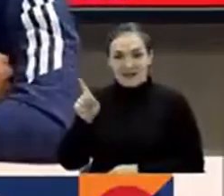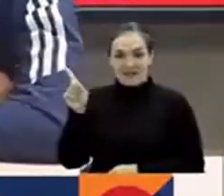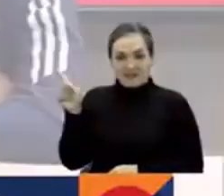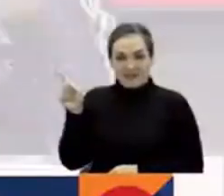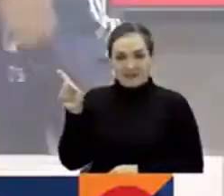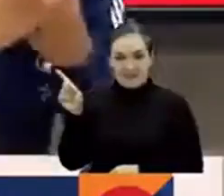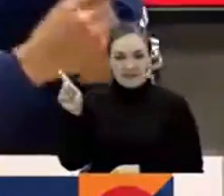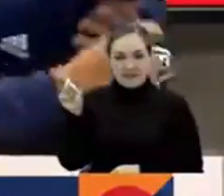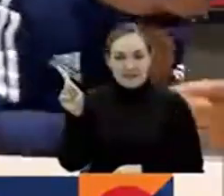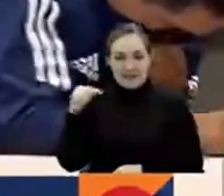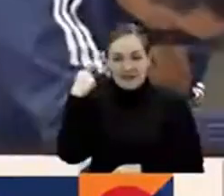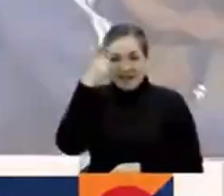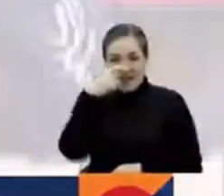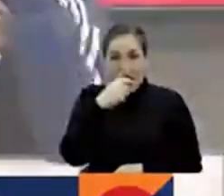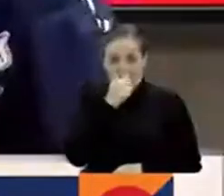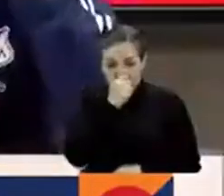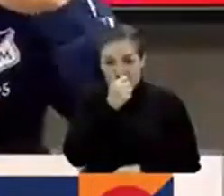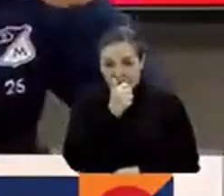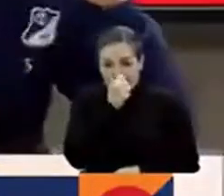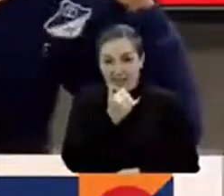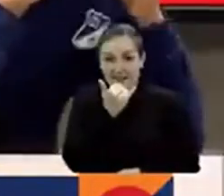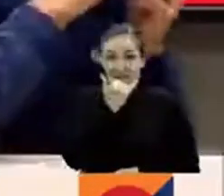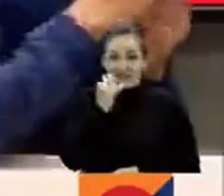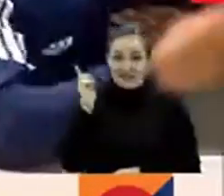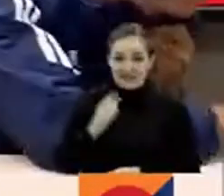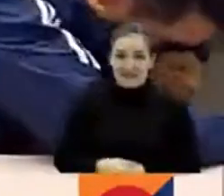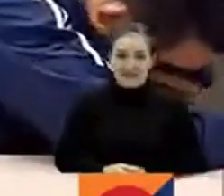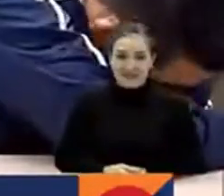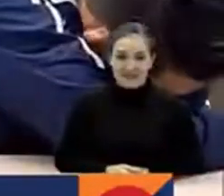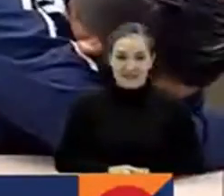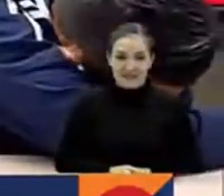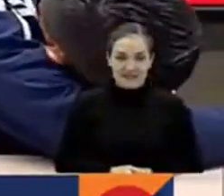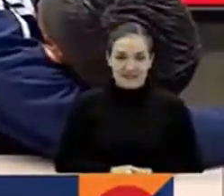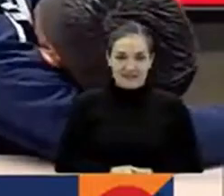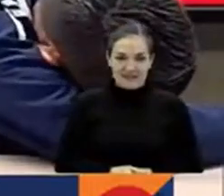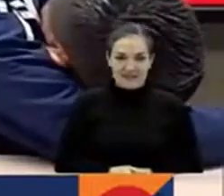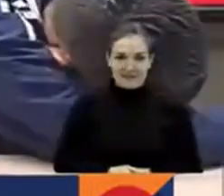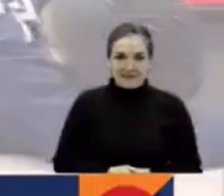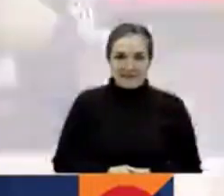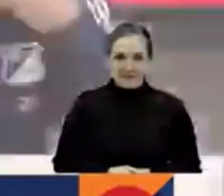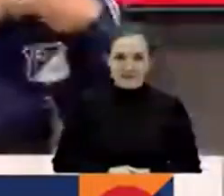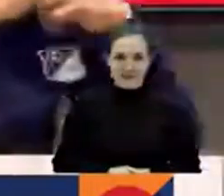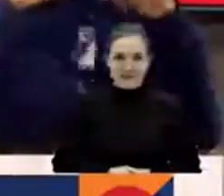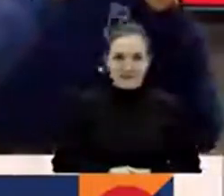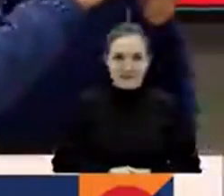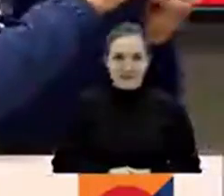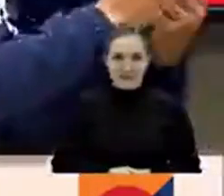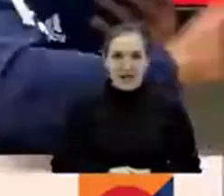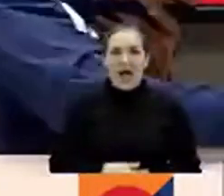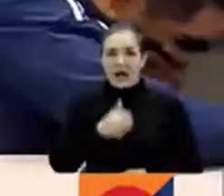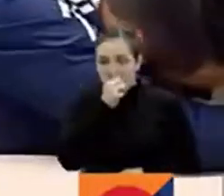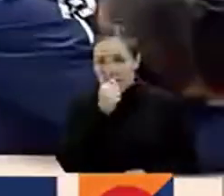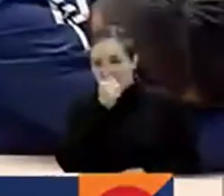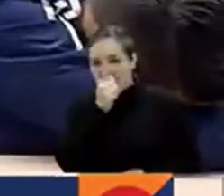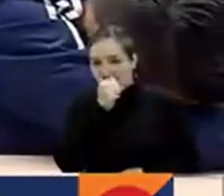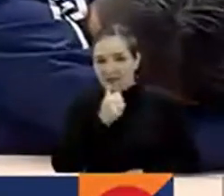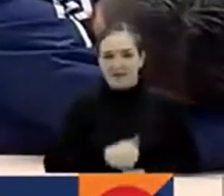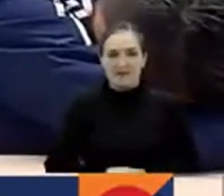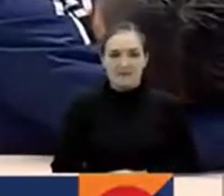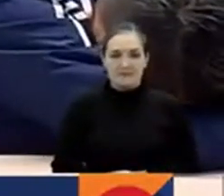Quedó en evidencia que es alérgico a algo. Y a esos dos interiores como Larri, Giraldo y Pereira. Y yo,